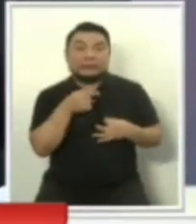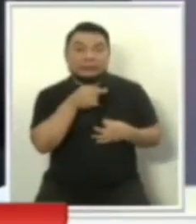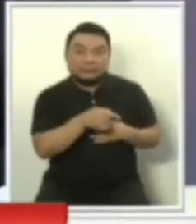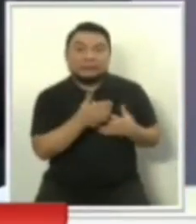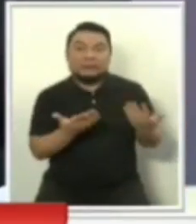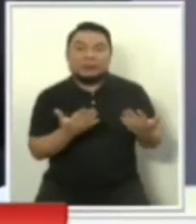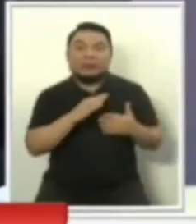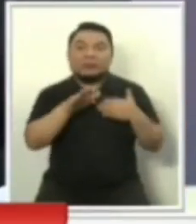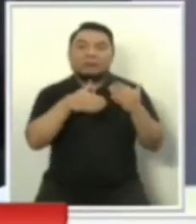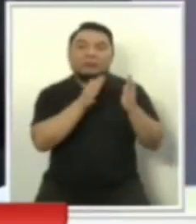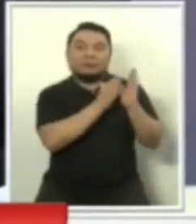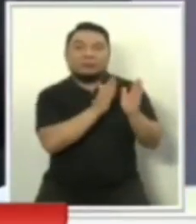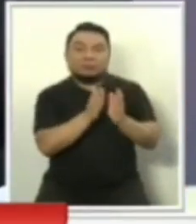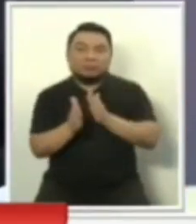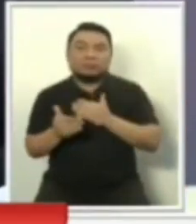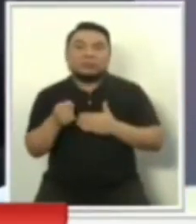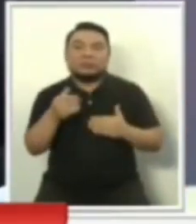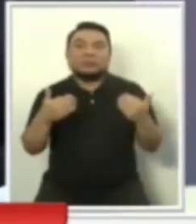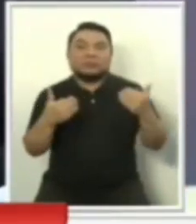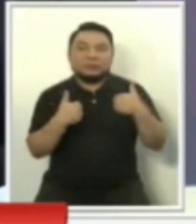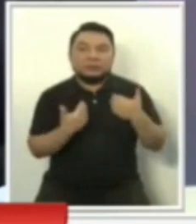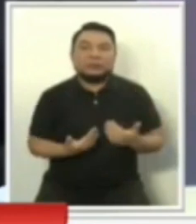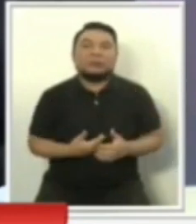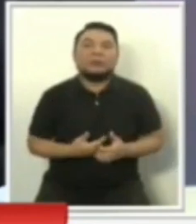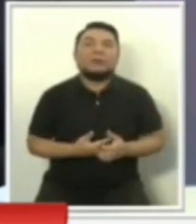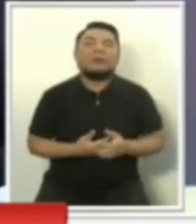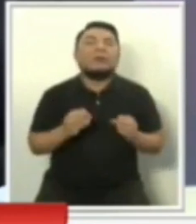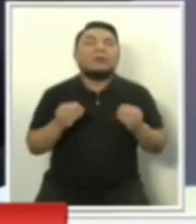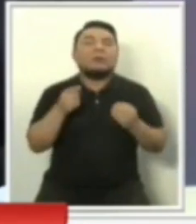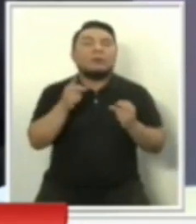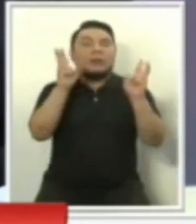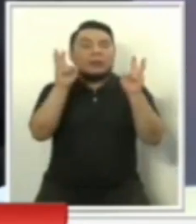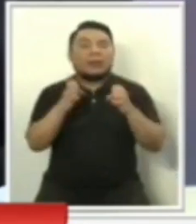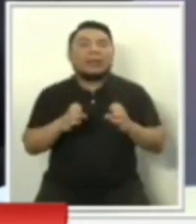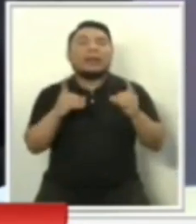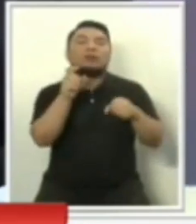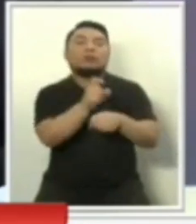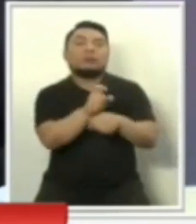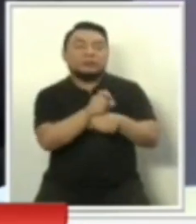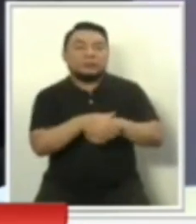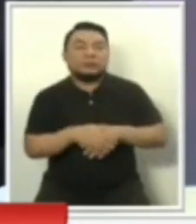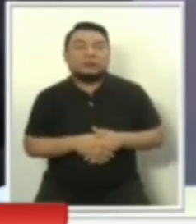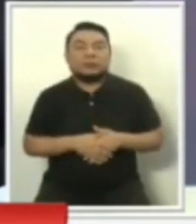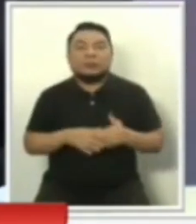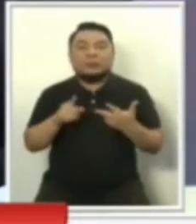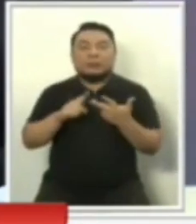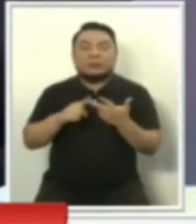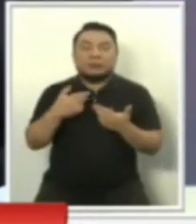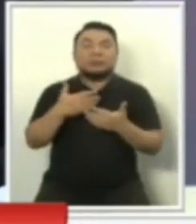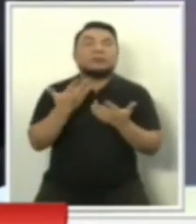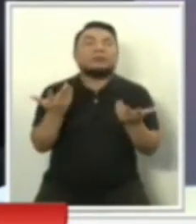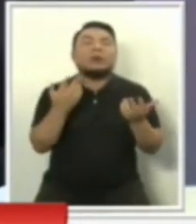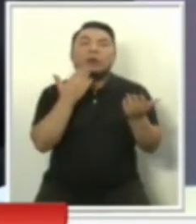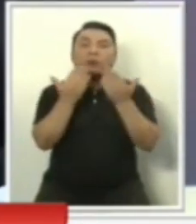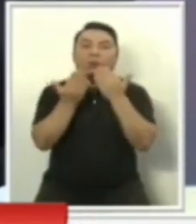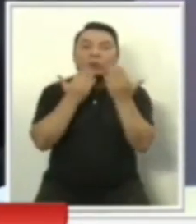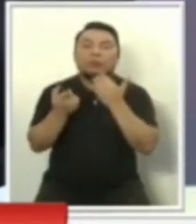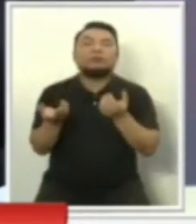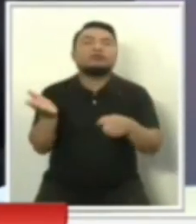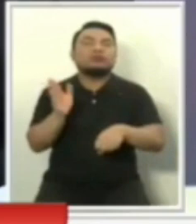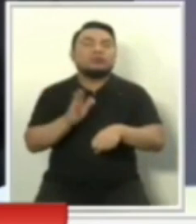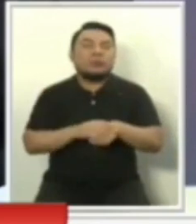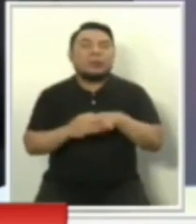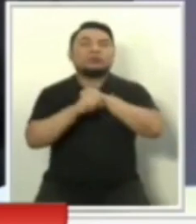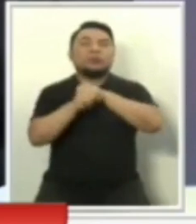estructura, esta metodología que tiene como tema educación, luego tienes el bloque de diálogo que tratará el tema de seguridad